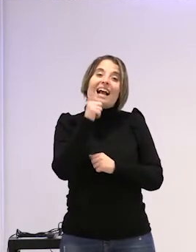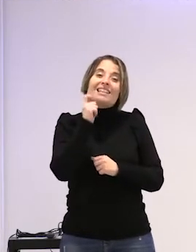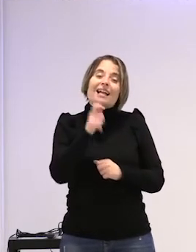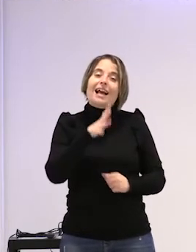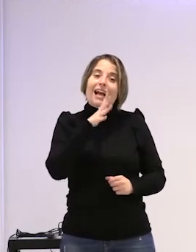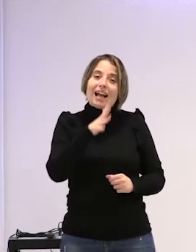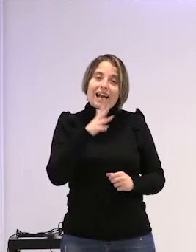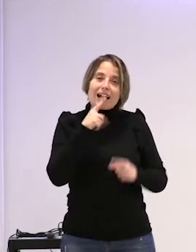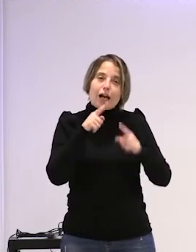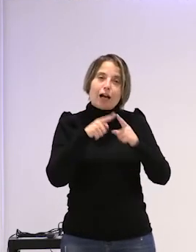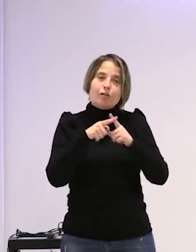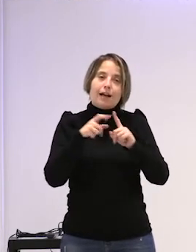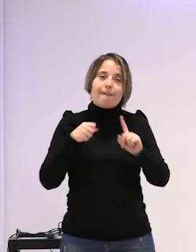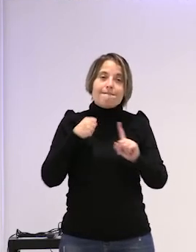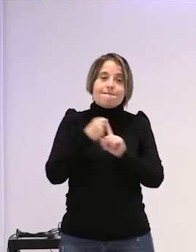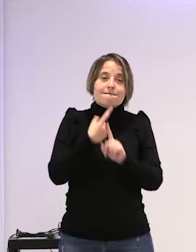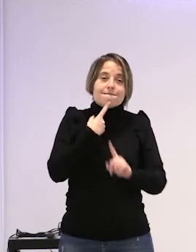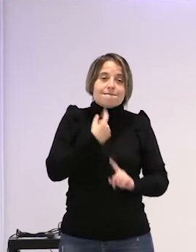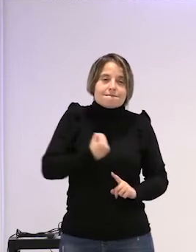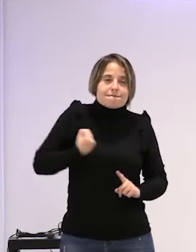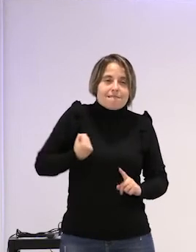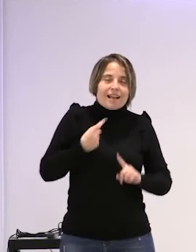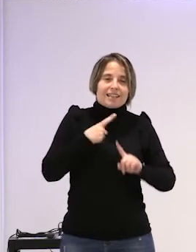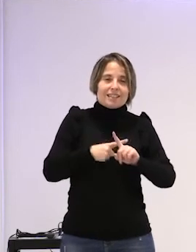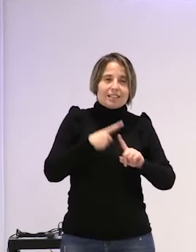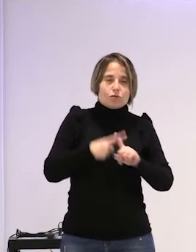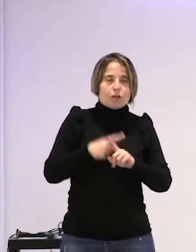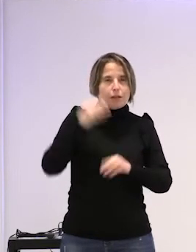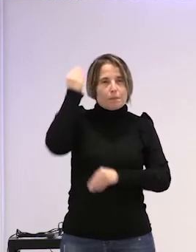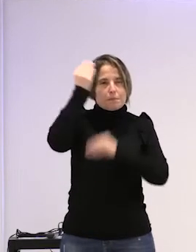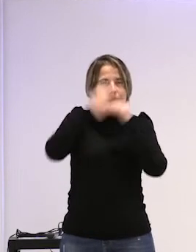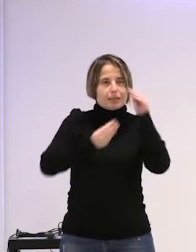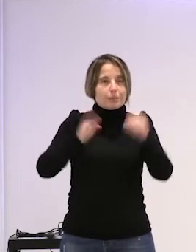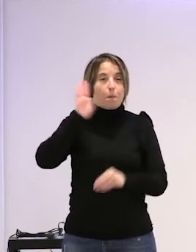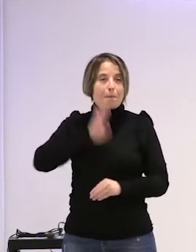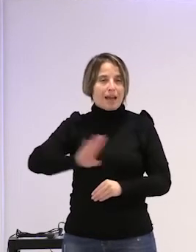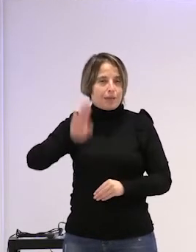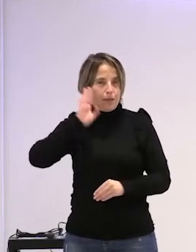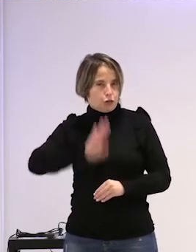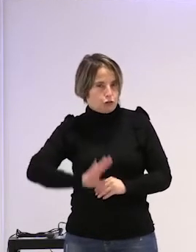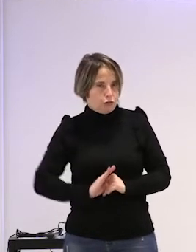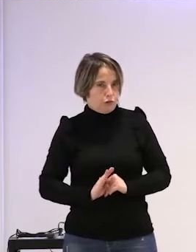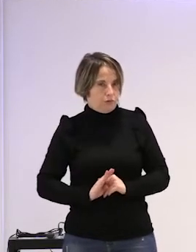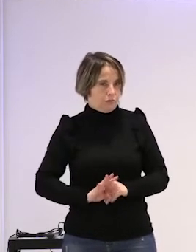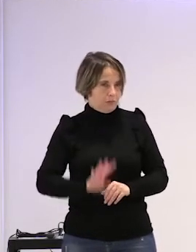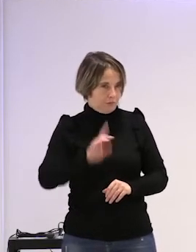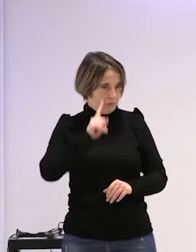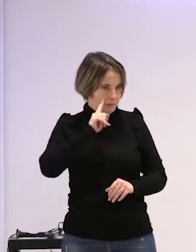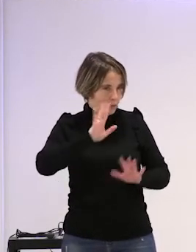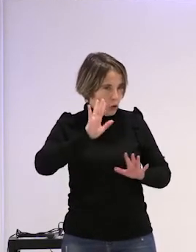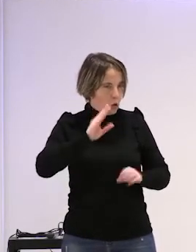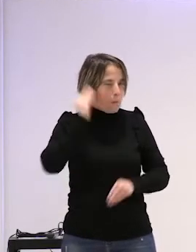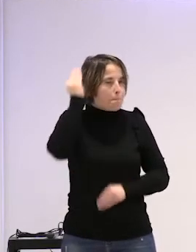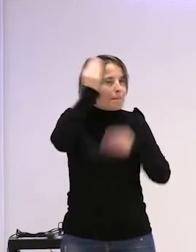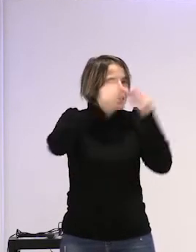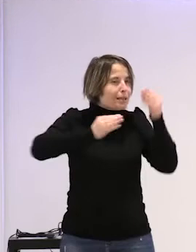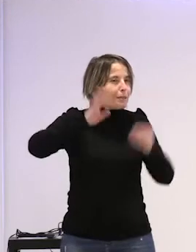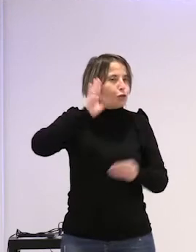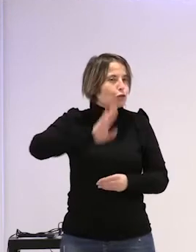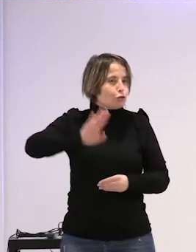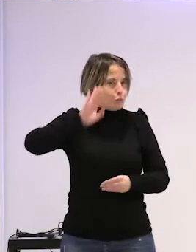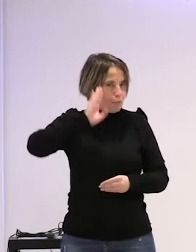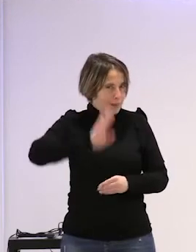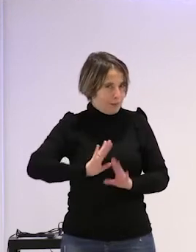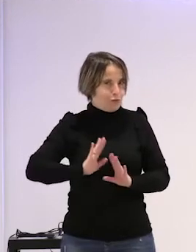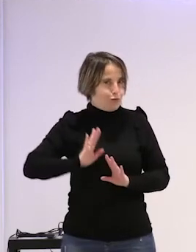se encuentra la represión sexual y los hábitos de pensamiento perversos ojo eh con los pensamientos perversos que se estoy